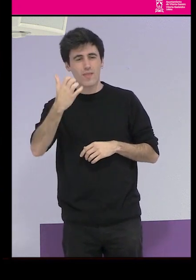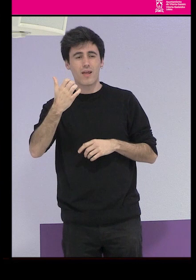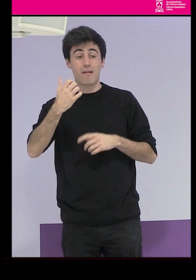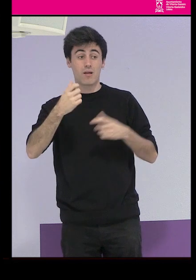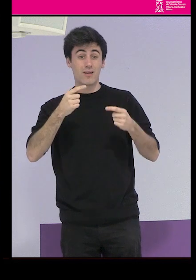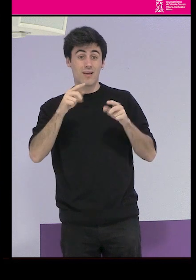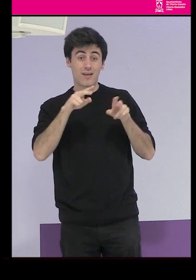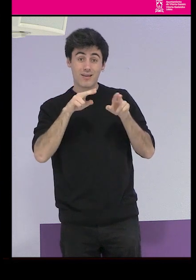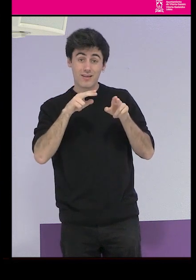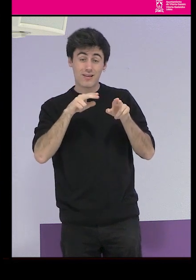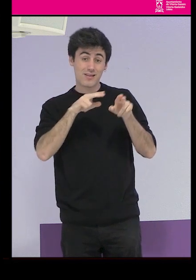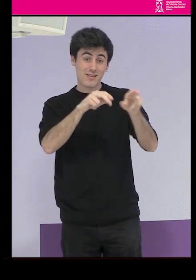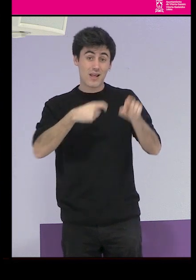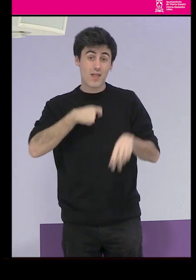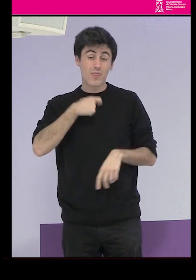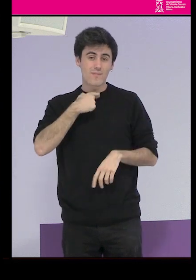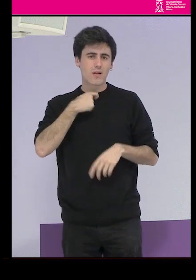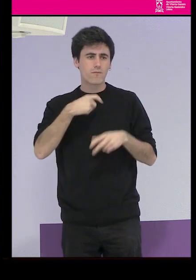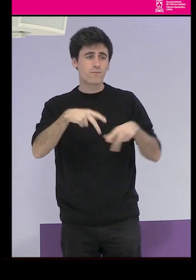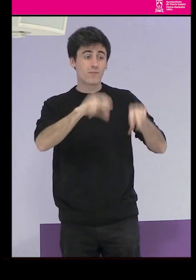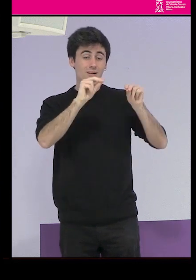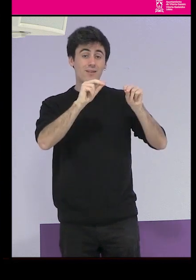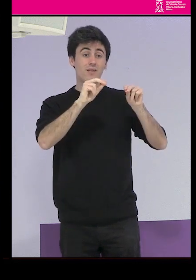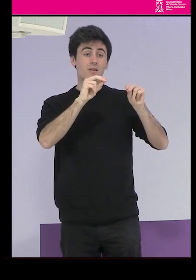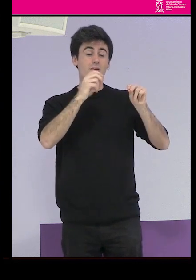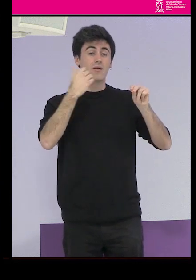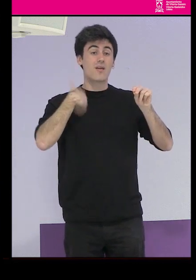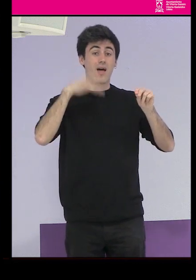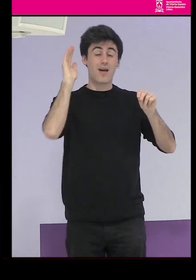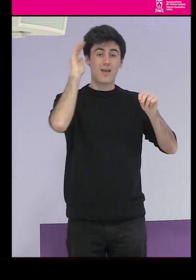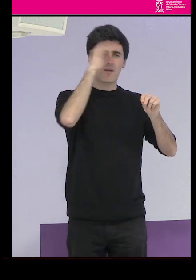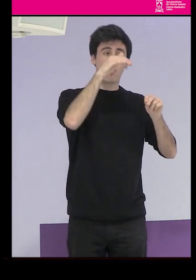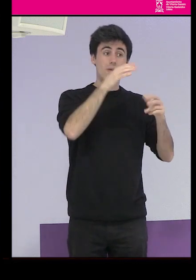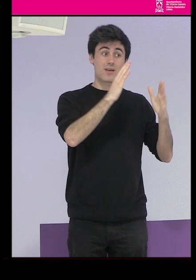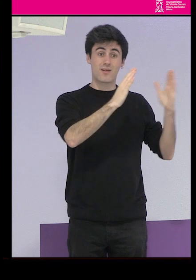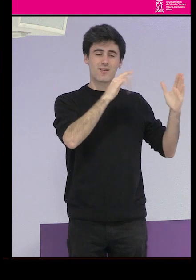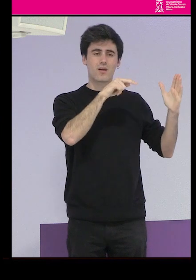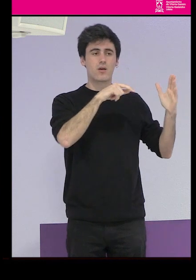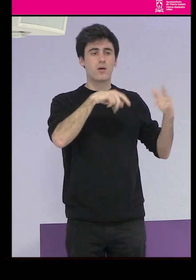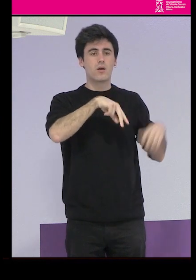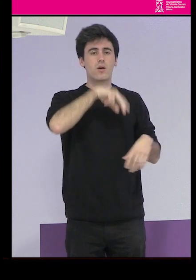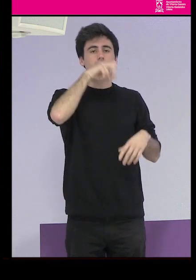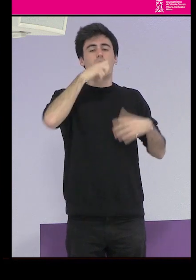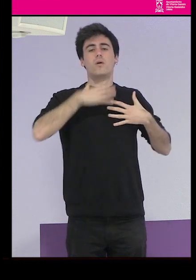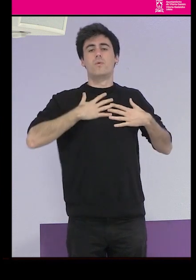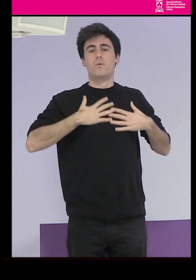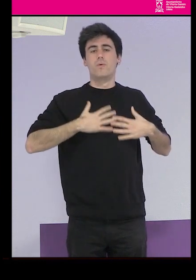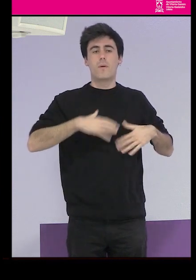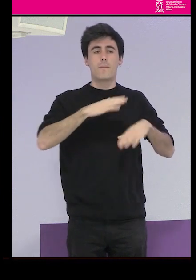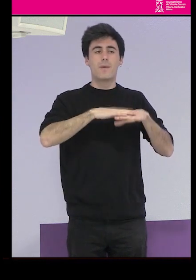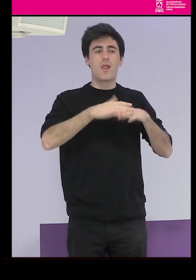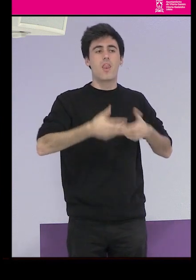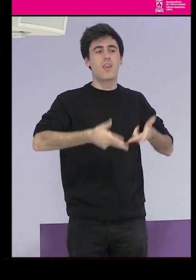guerra, la República había supuesto una bocanada de aire fresco y de posibilidad de